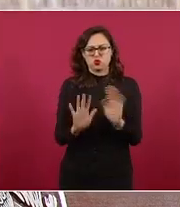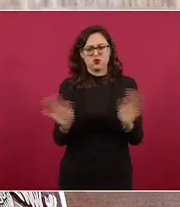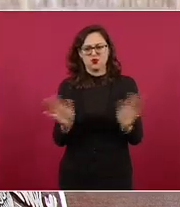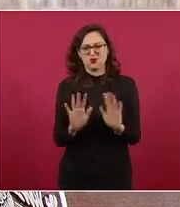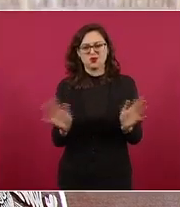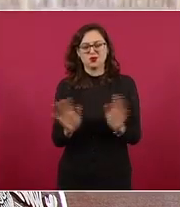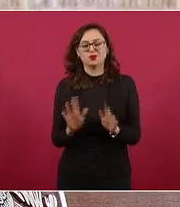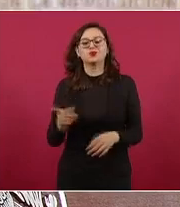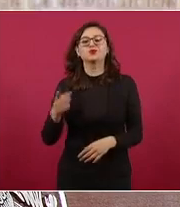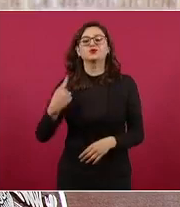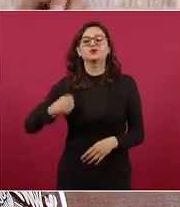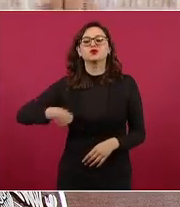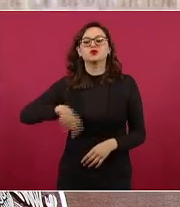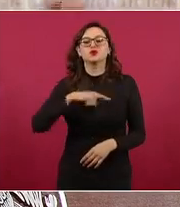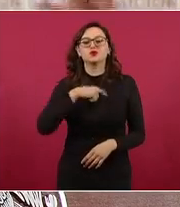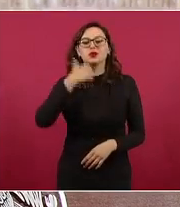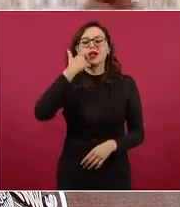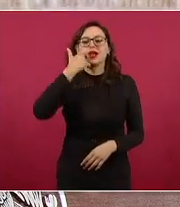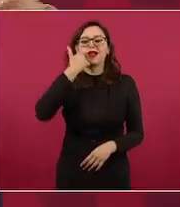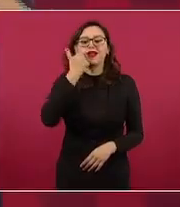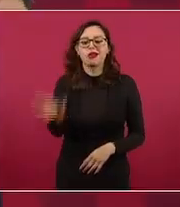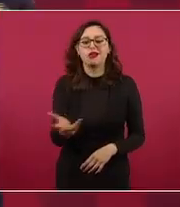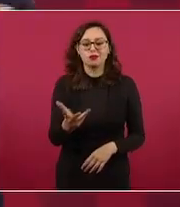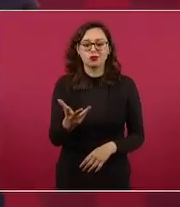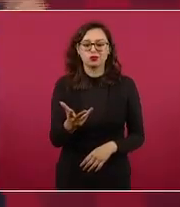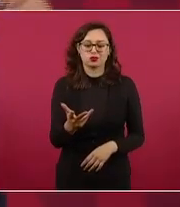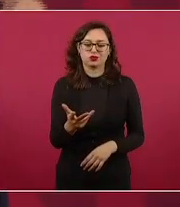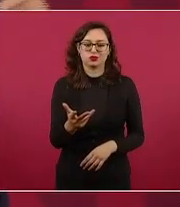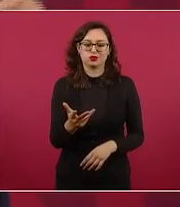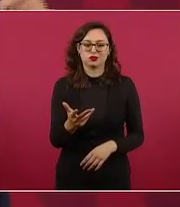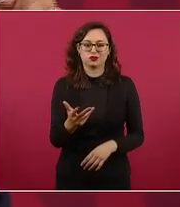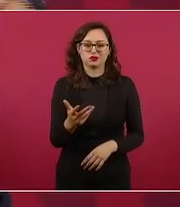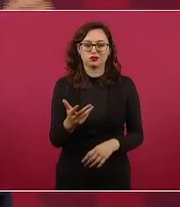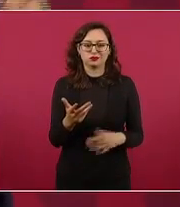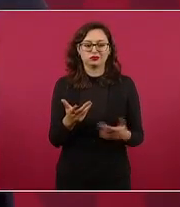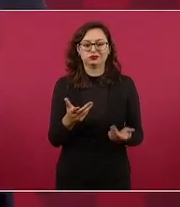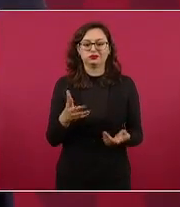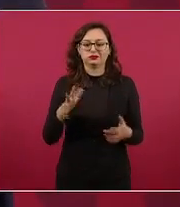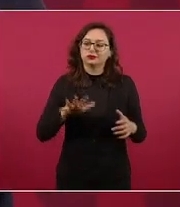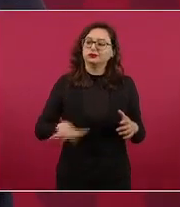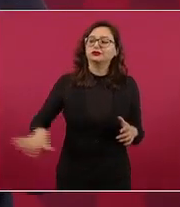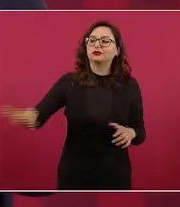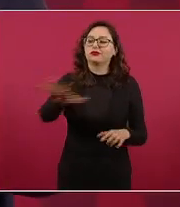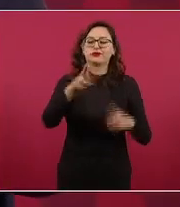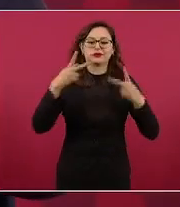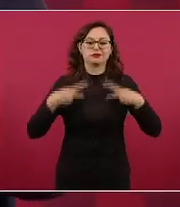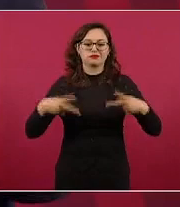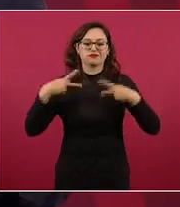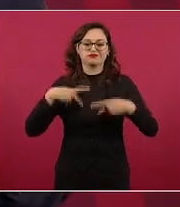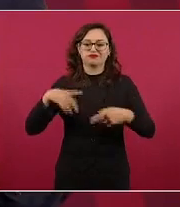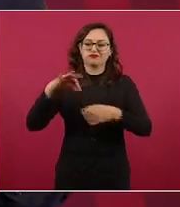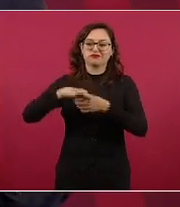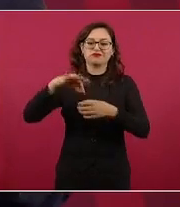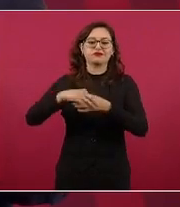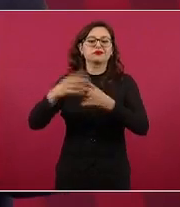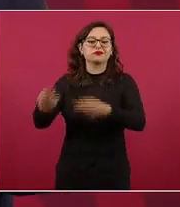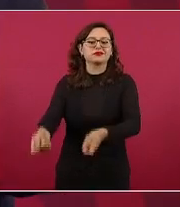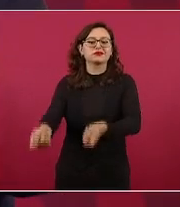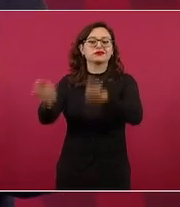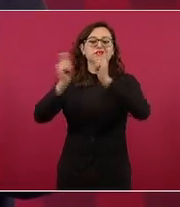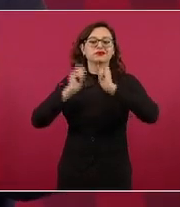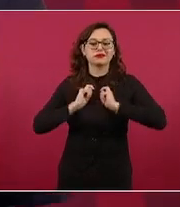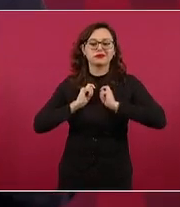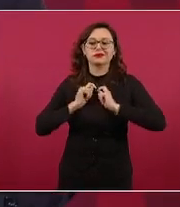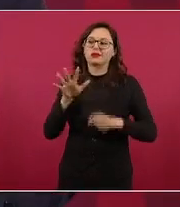nosotros estamos aquí porque el pueblo de México decidió apoyarnos y es